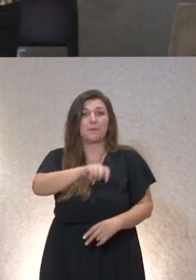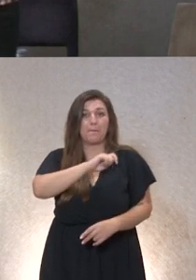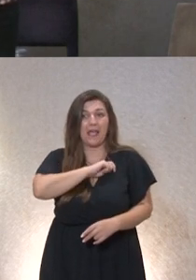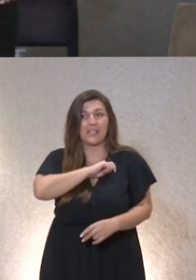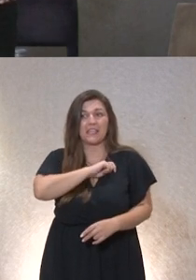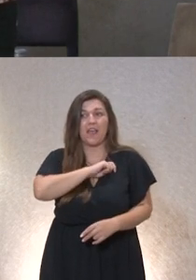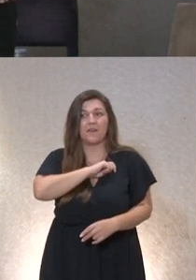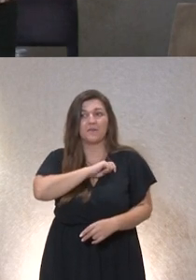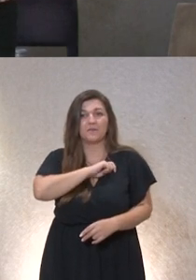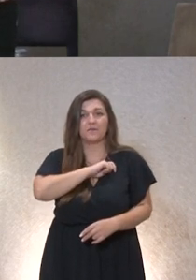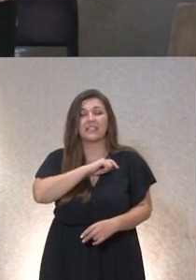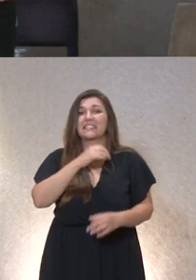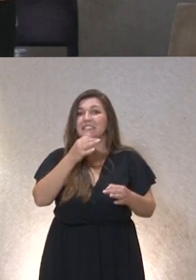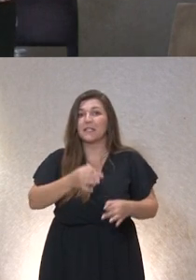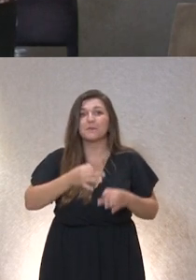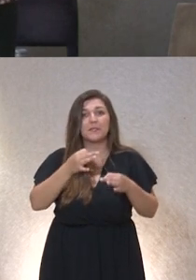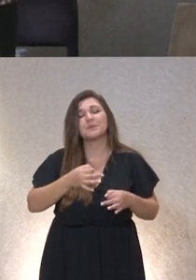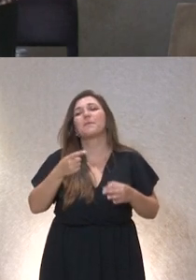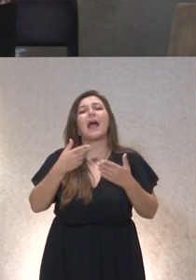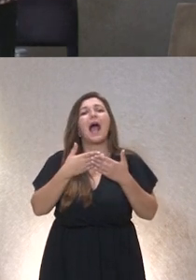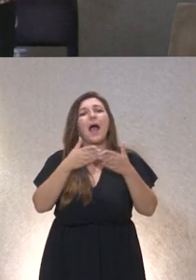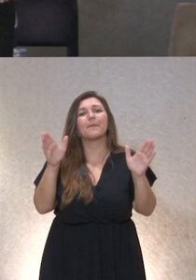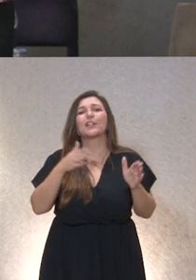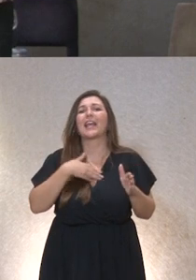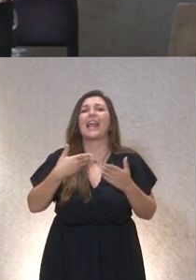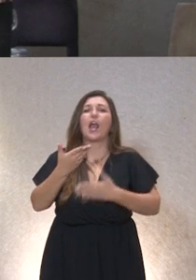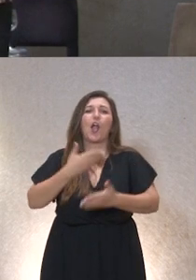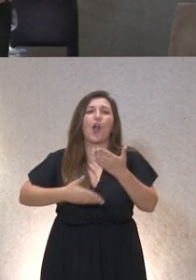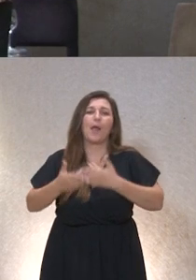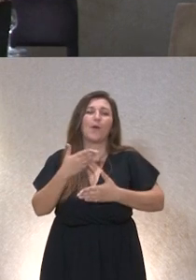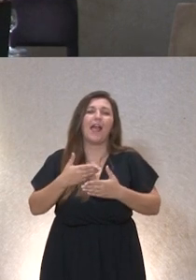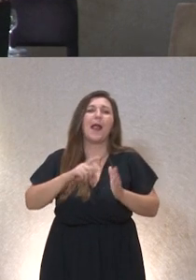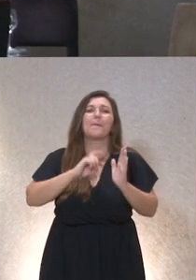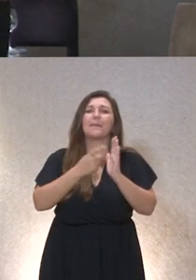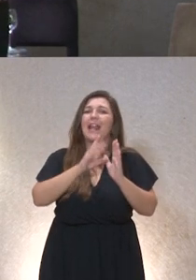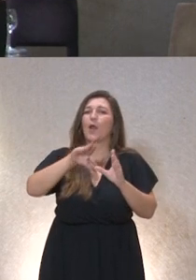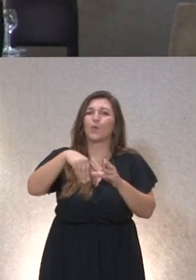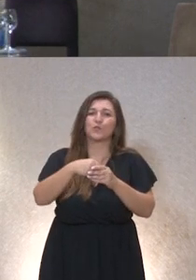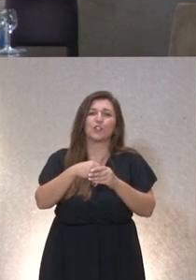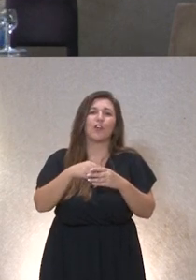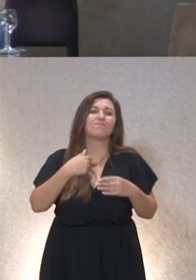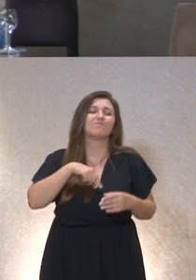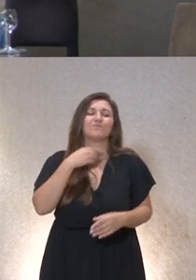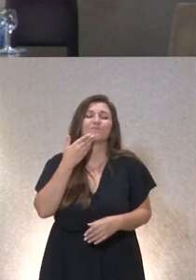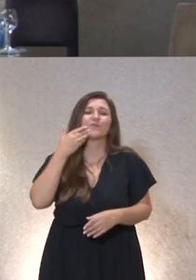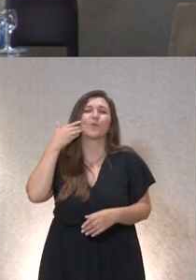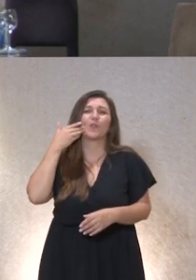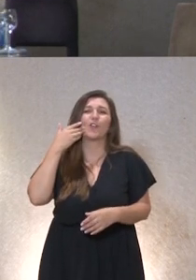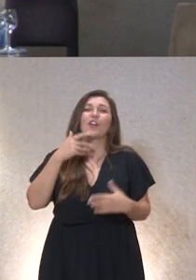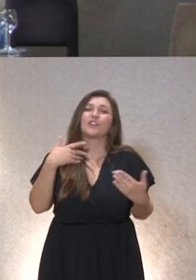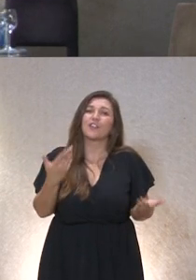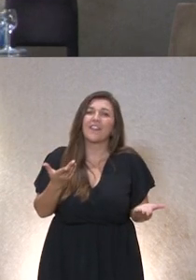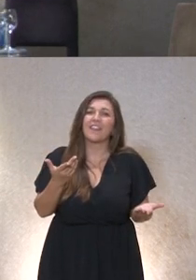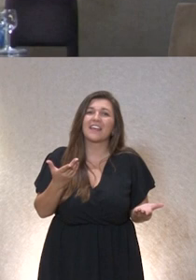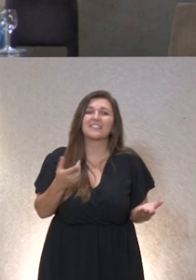además siempre se muestra abierto a colaborar con plena inclusión lo cual es un orgullo así pues